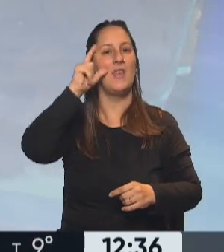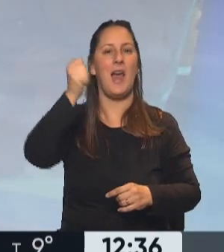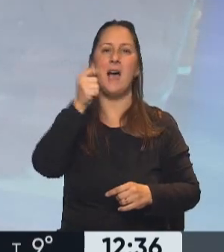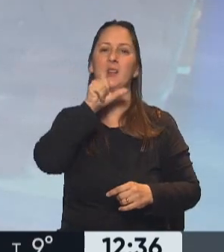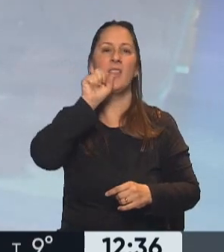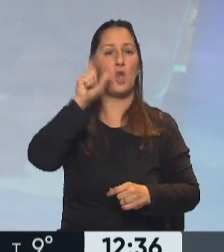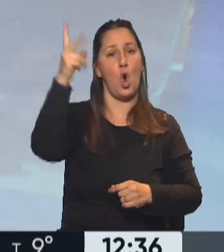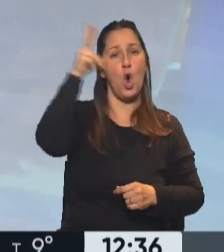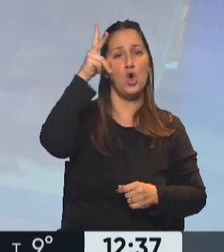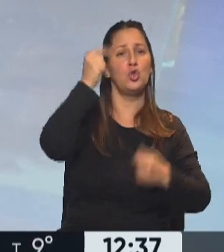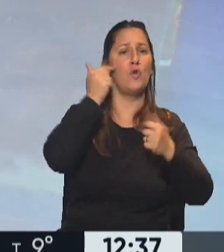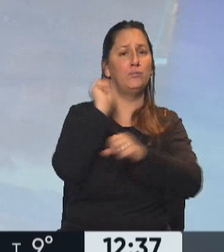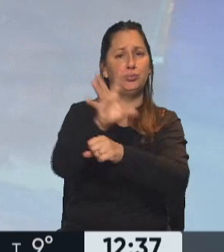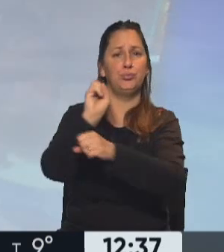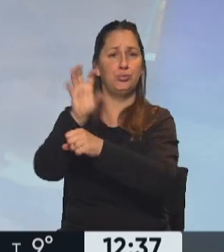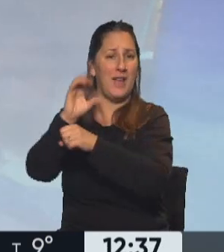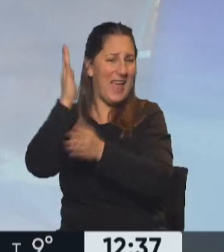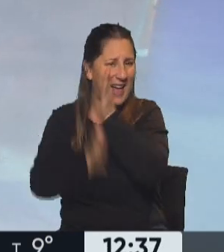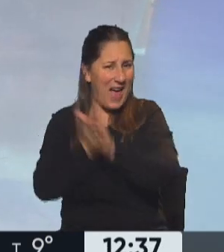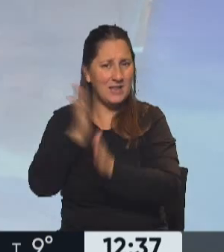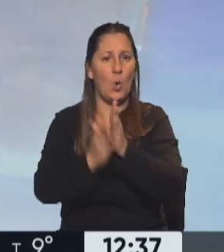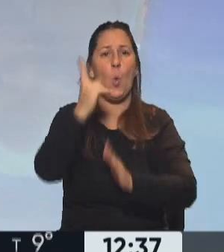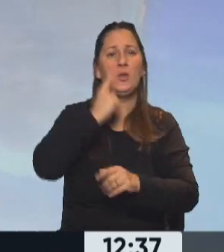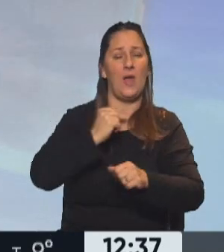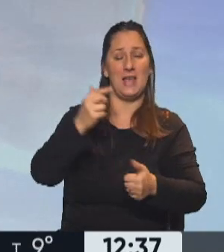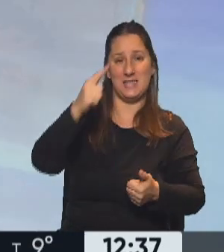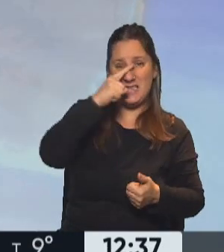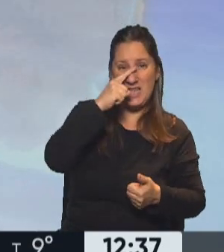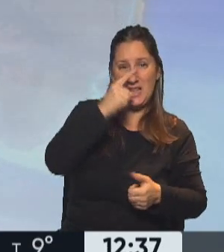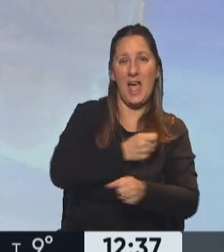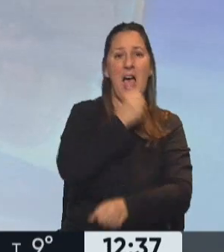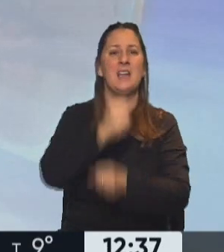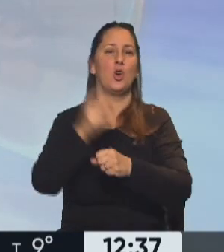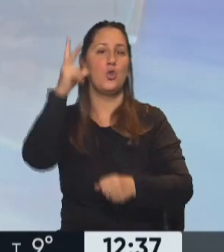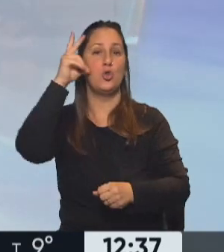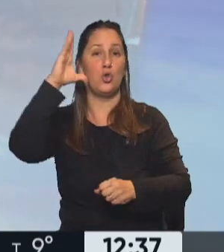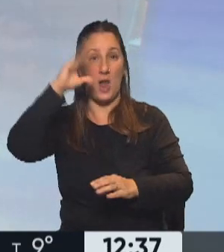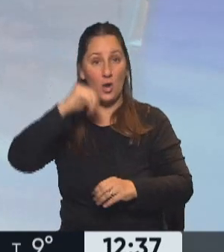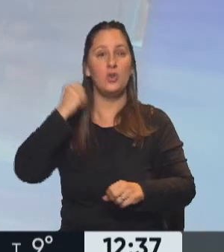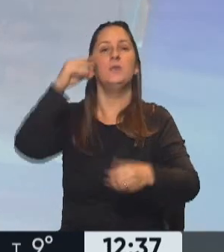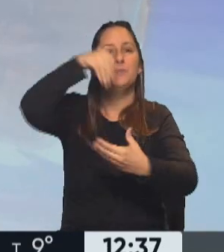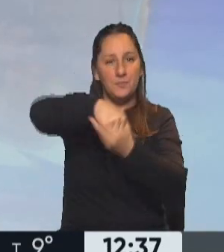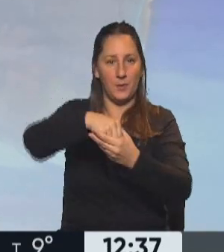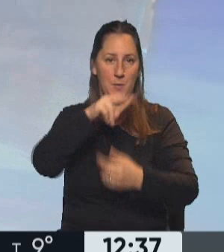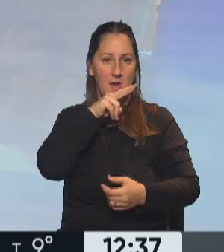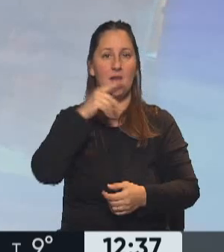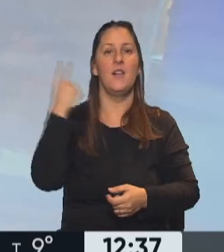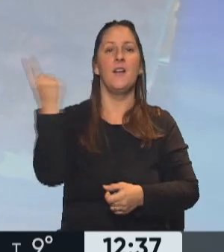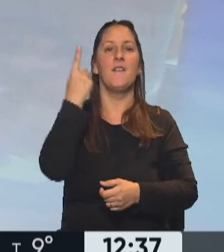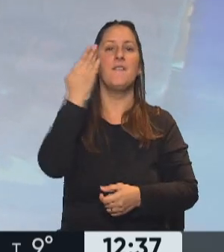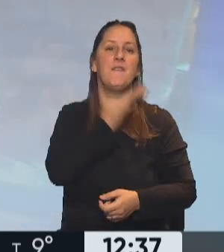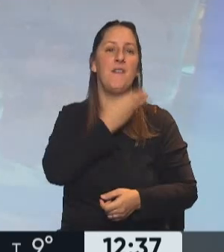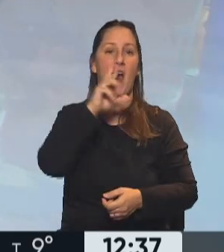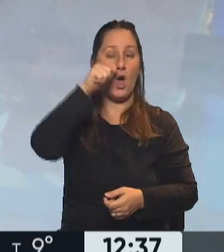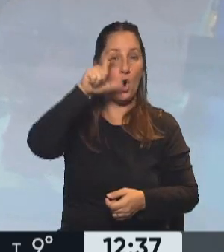funciones gratuitas en cuatro días sucesivos, porque hay funciones a las 19 y a las 20, desde acá hasta el viernes incluido. Dirigida por Franco Verdoya,